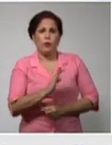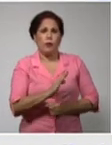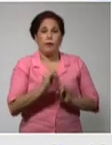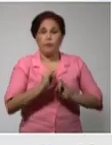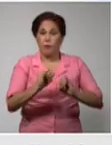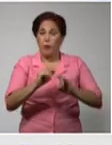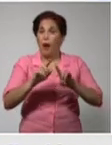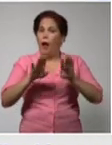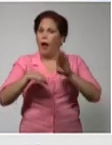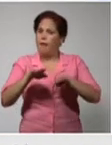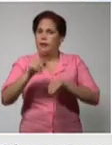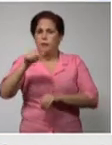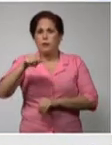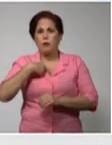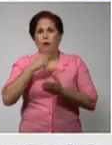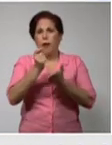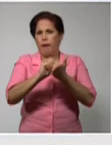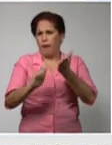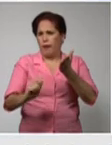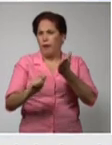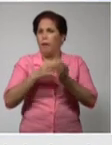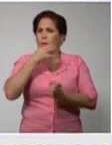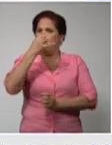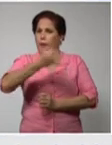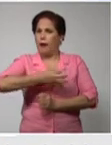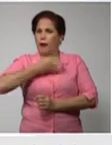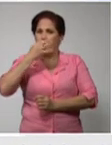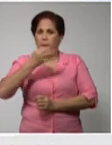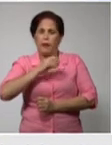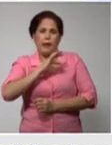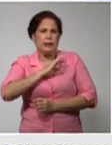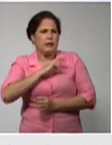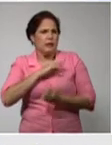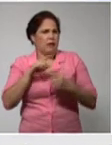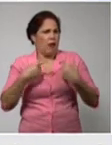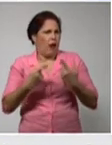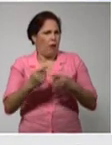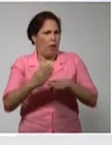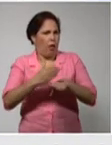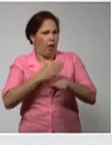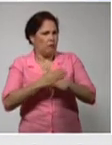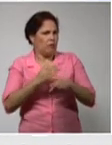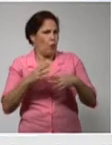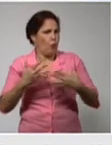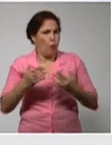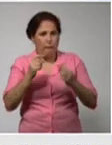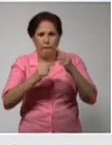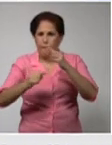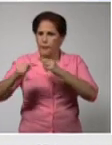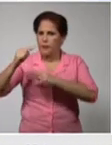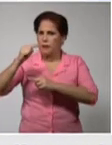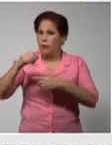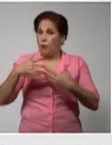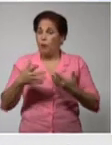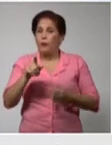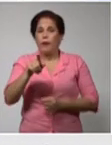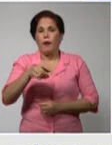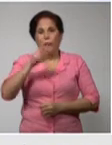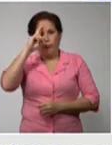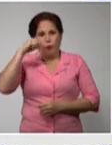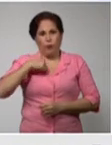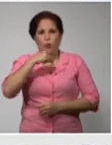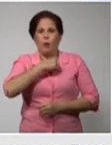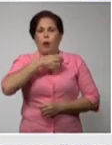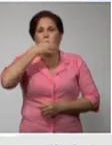televidentes nos escriben y nos hablan de los síntomas de la enfermedad cuáles son los principales síntomas y usted lo explica aquí todos los días